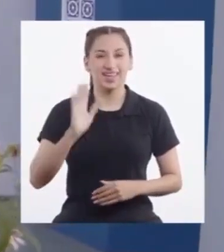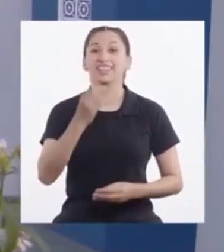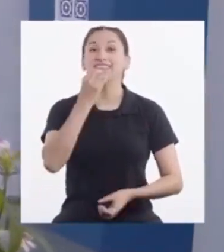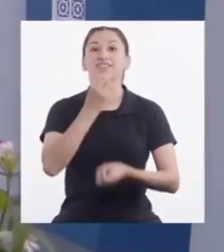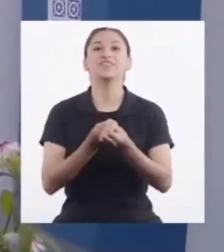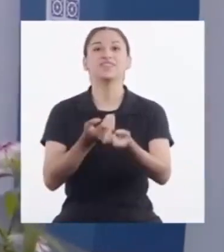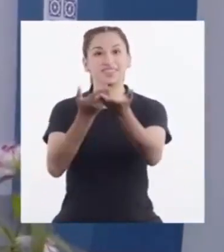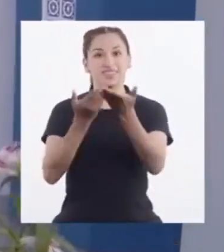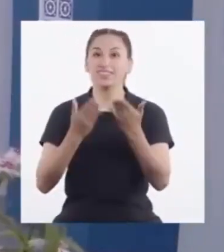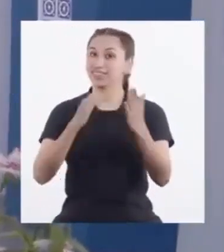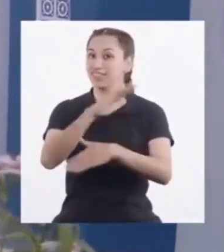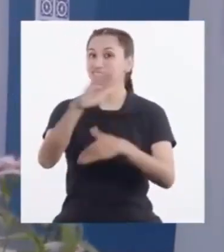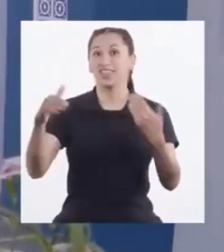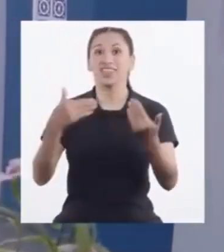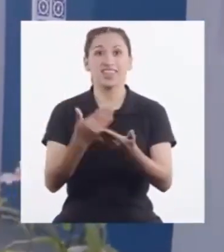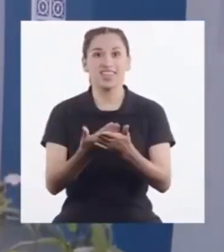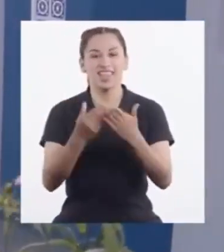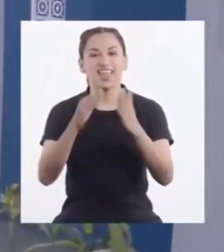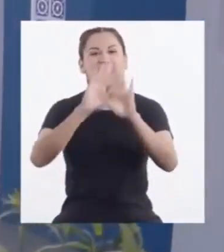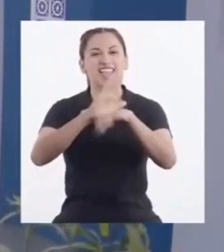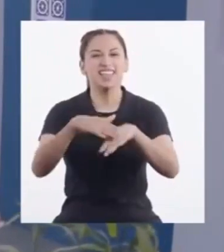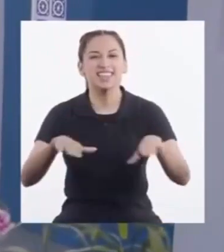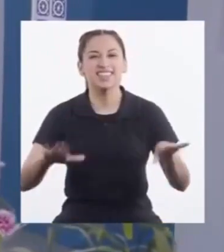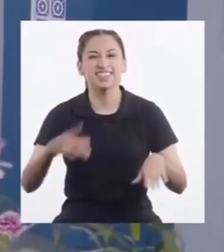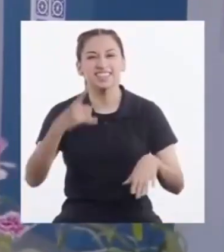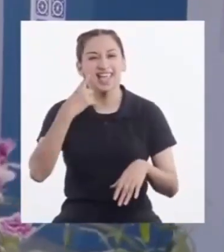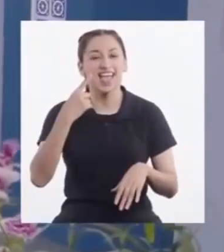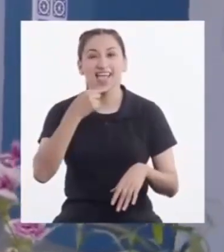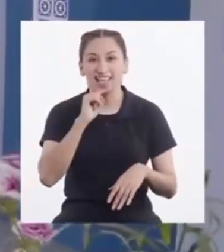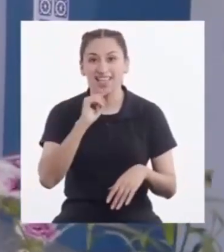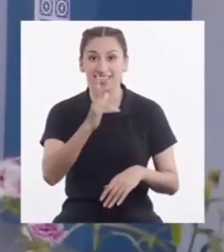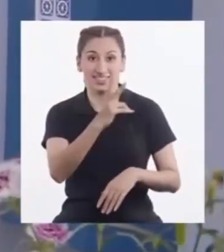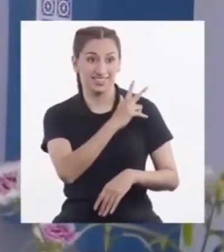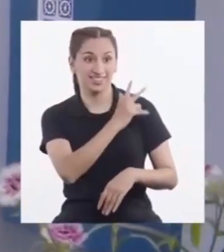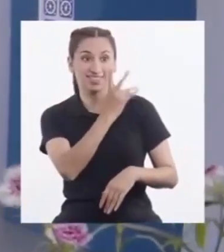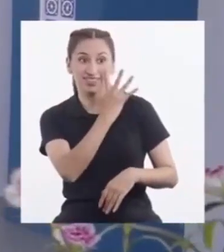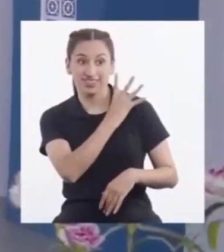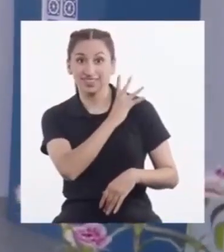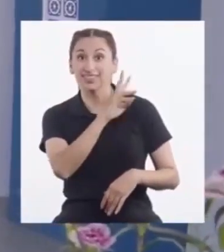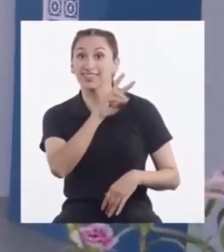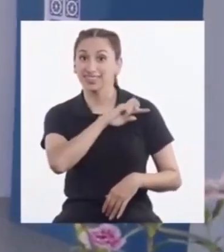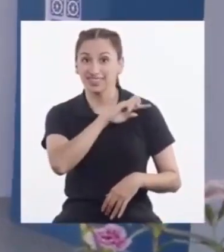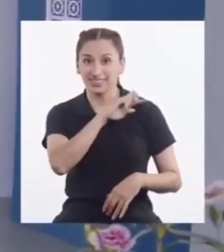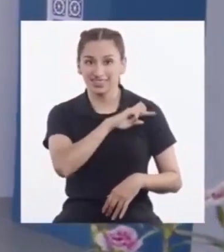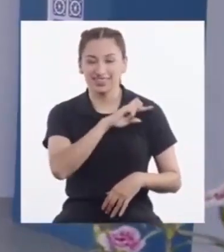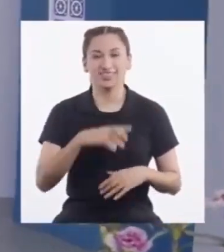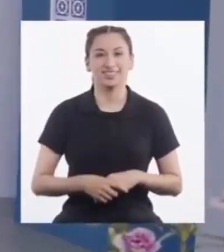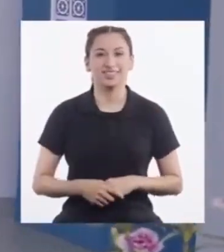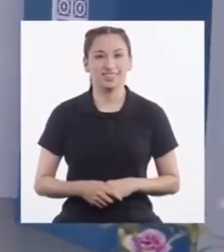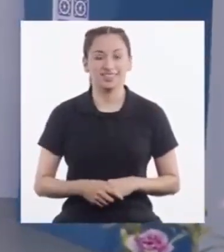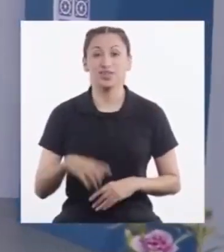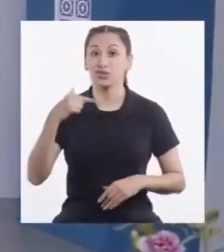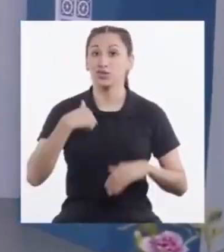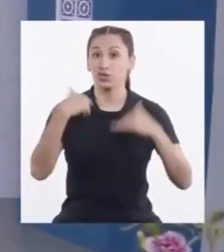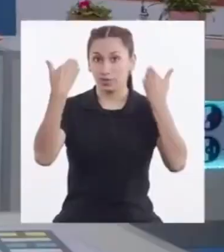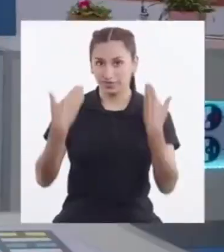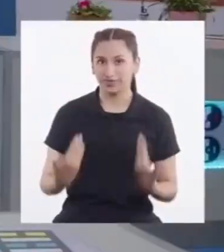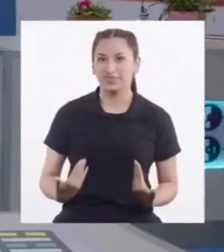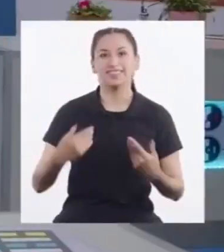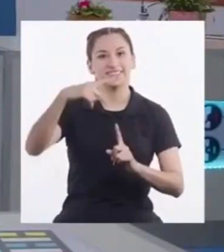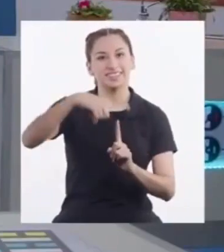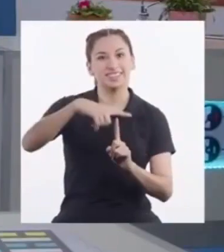Hola, bienvenidas y bienvenidos niñas y niños de tercero y cuarto de primaria